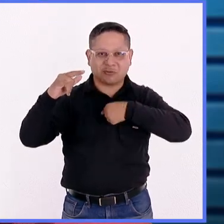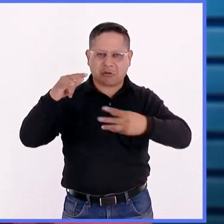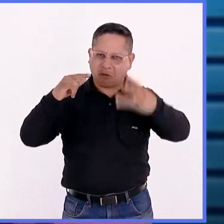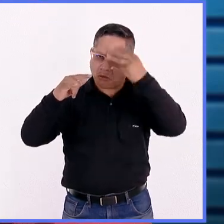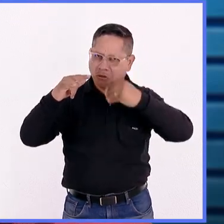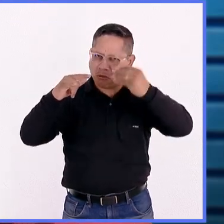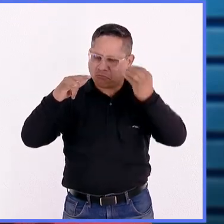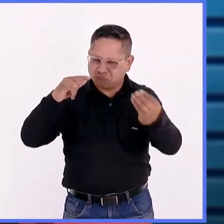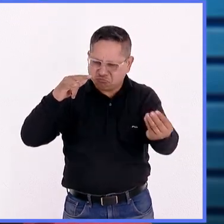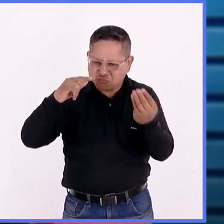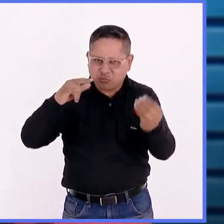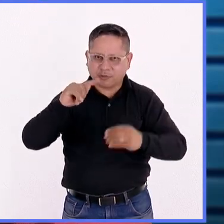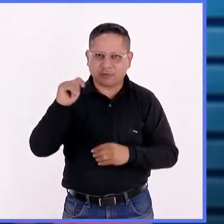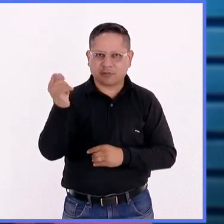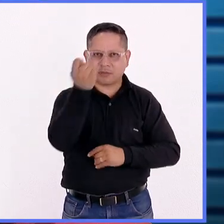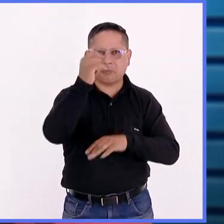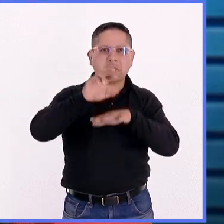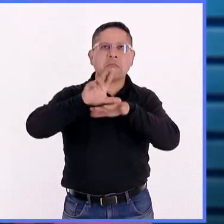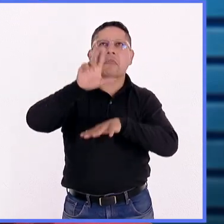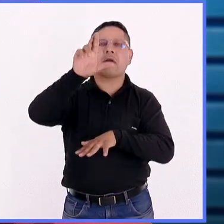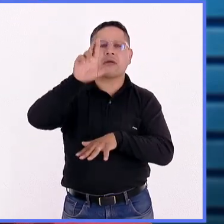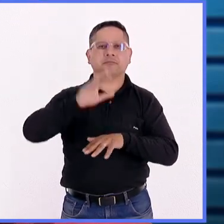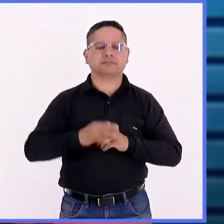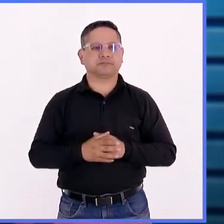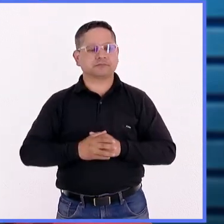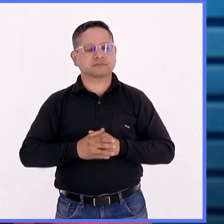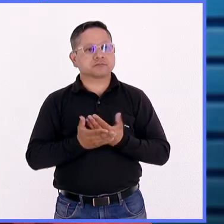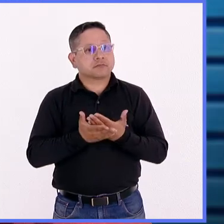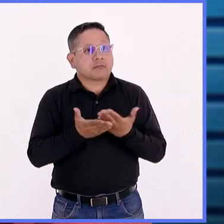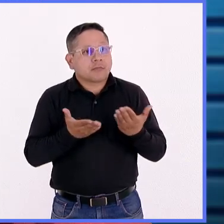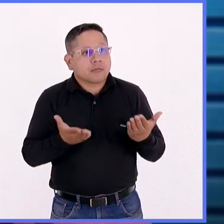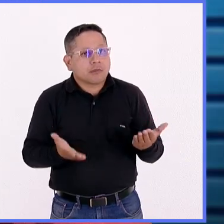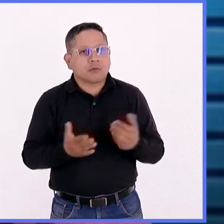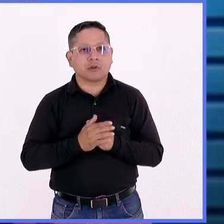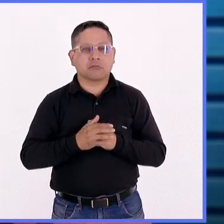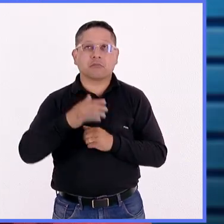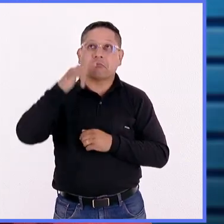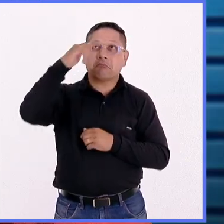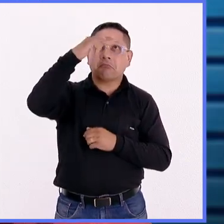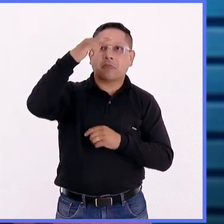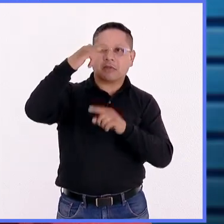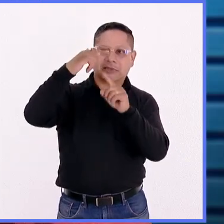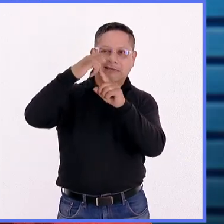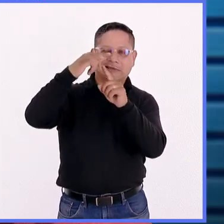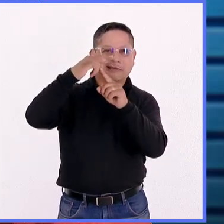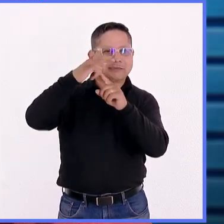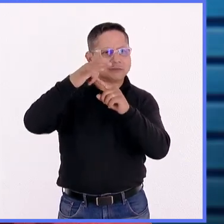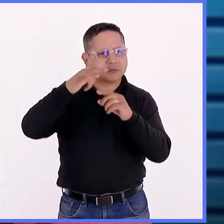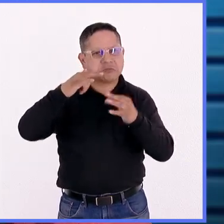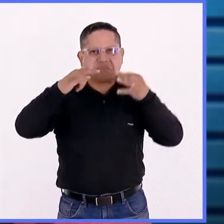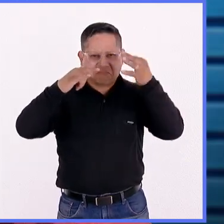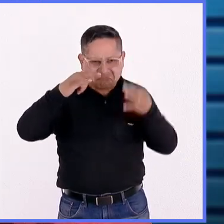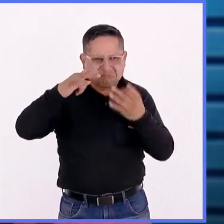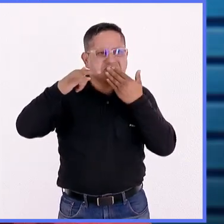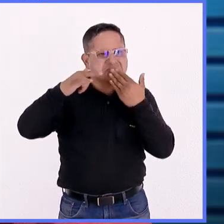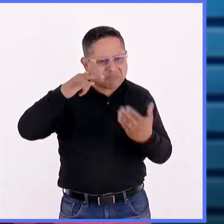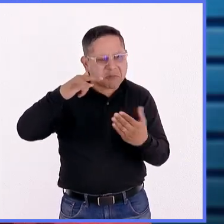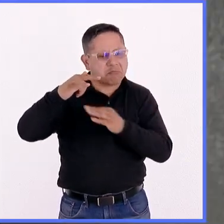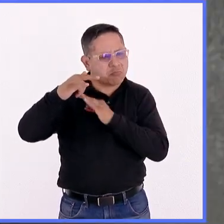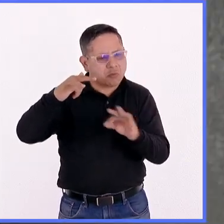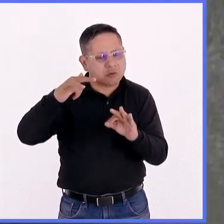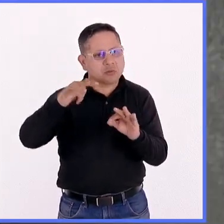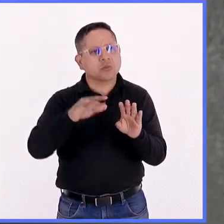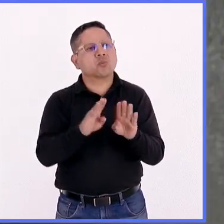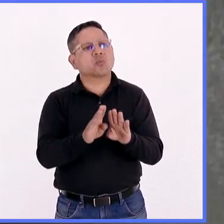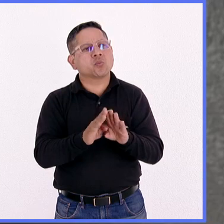lo básico, ¿cuáles son estos principios indispensables que debe tener un satélite enlatado para poder ser efectivo? Bueno, de